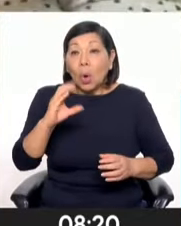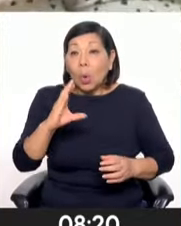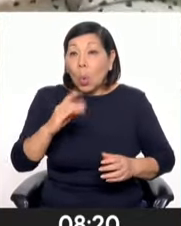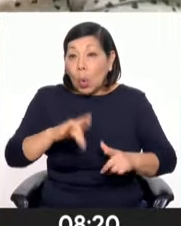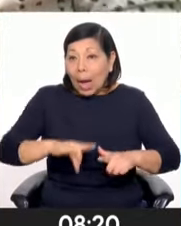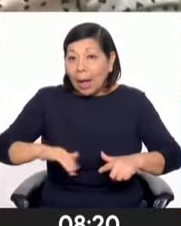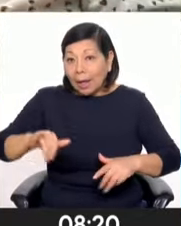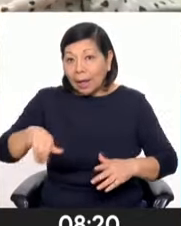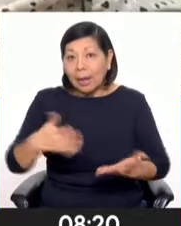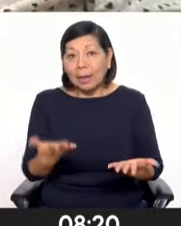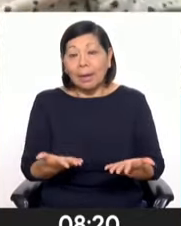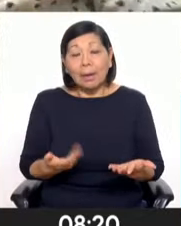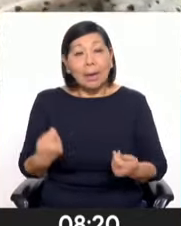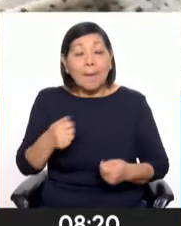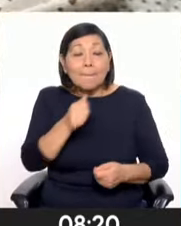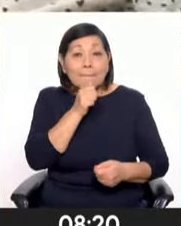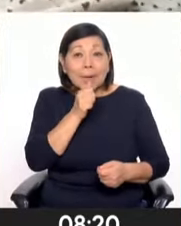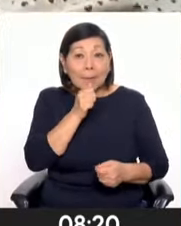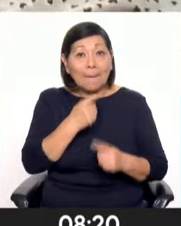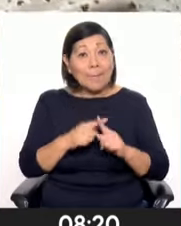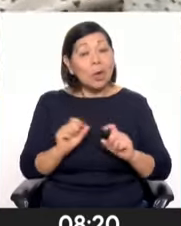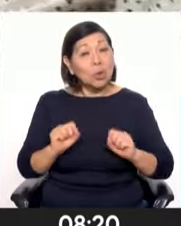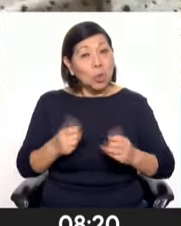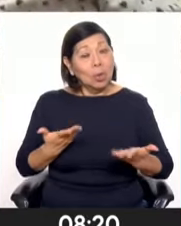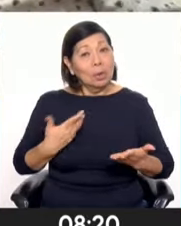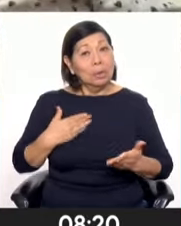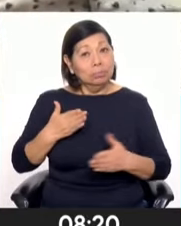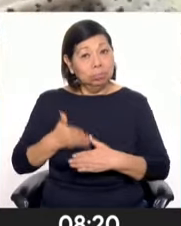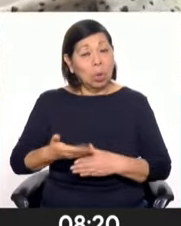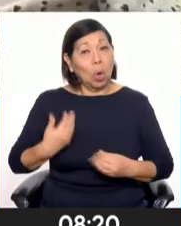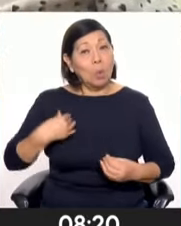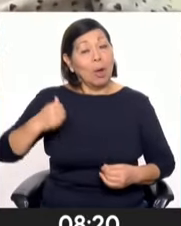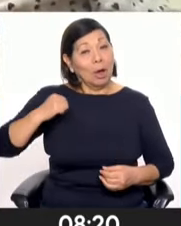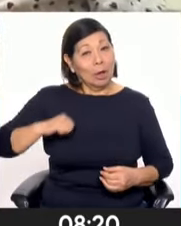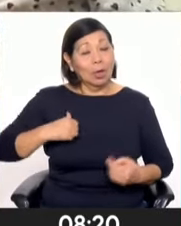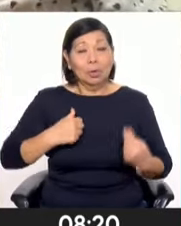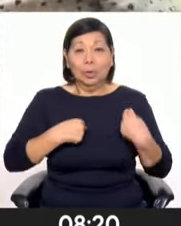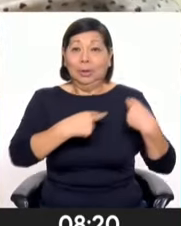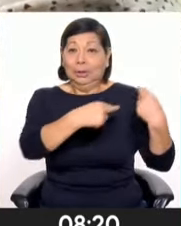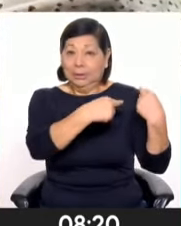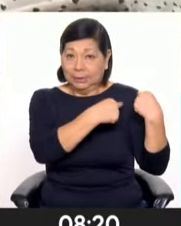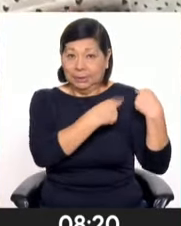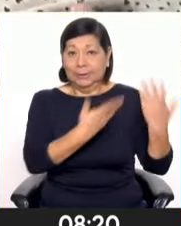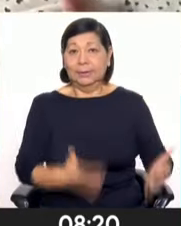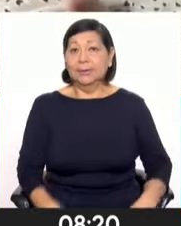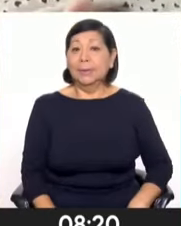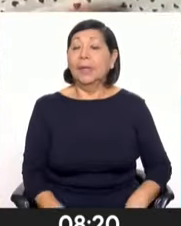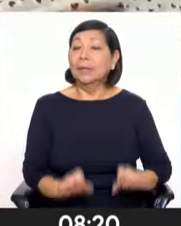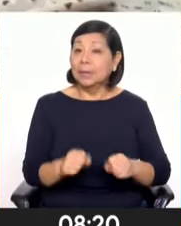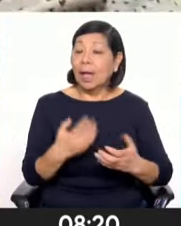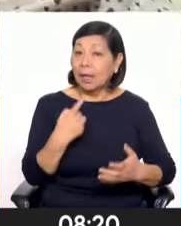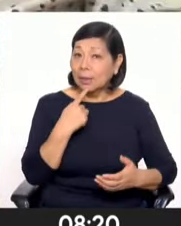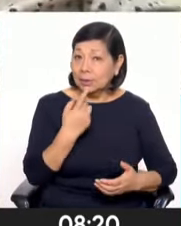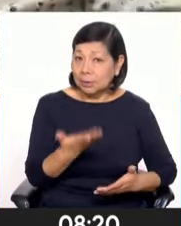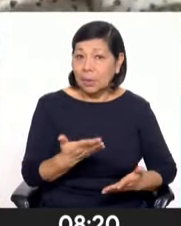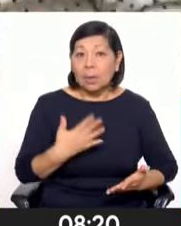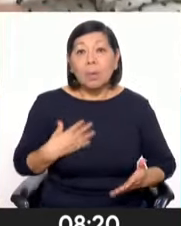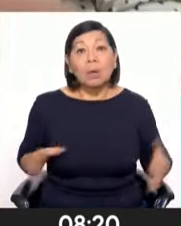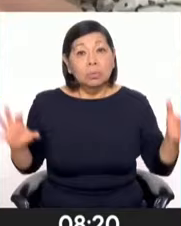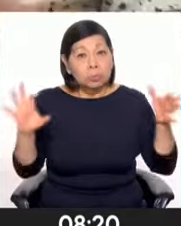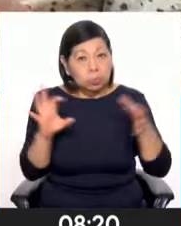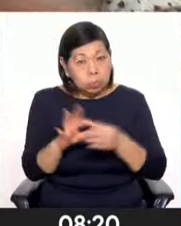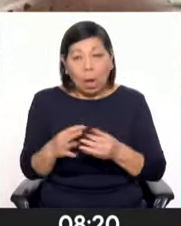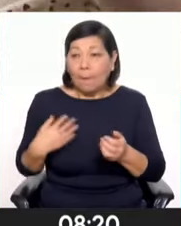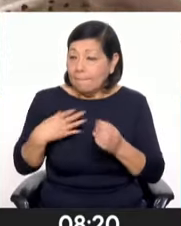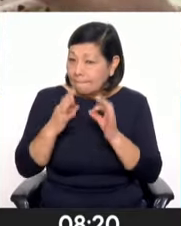qué es lo que se ha cedido a la empresa privada, para yo poder intervenir. Estoy en ese camino y de verdad quiero que ustedes sean mis aliados